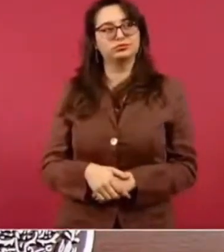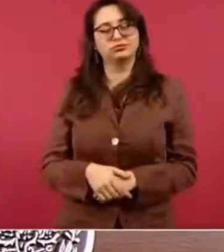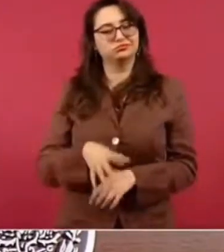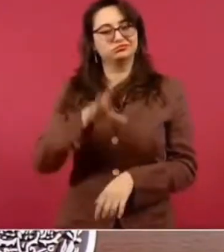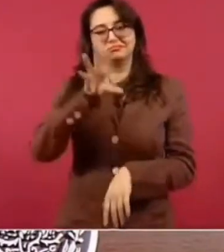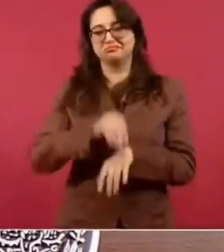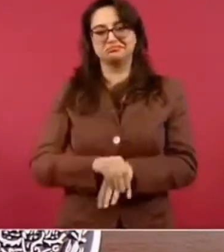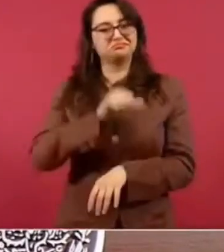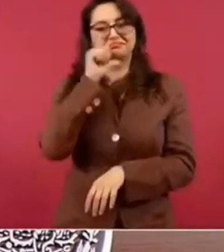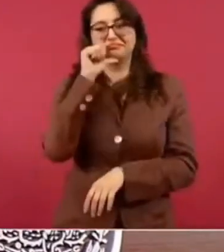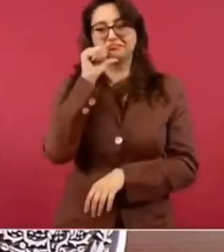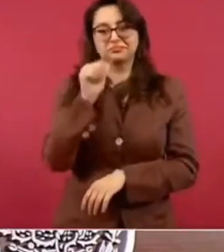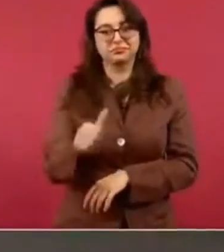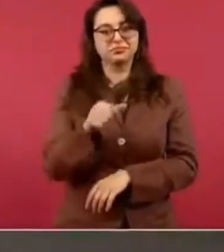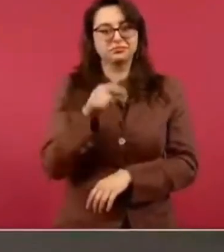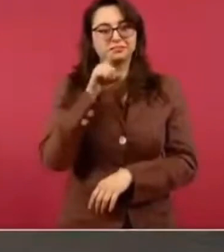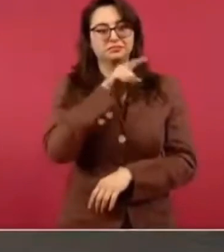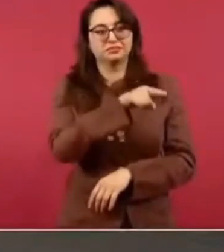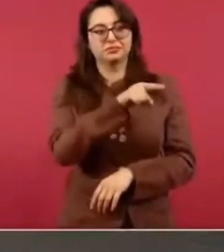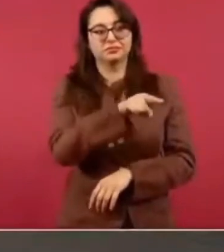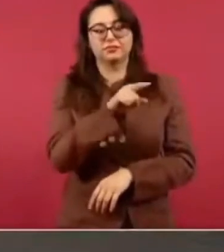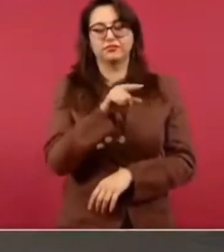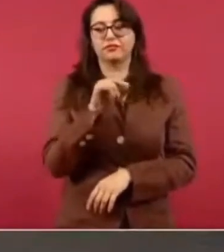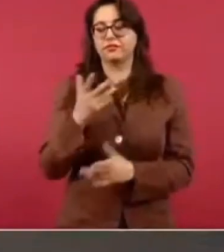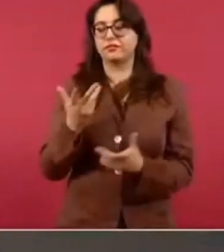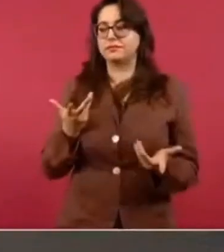Y como el señor...